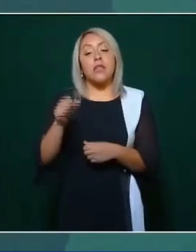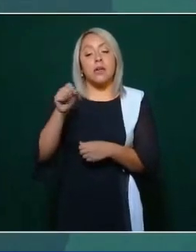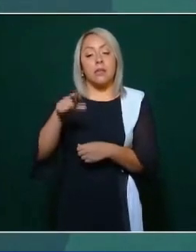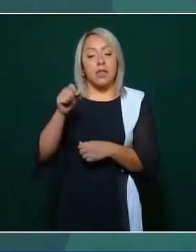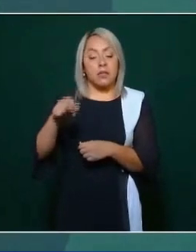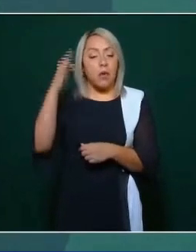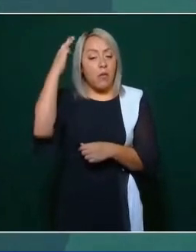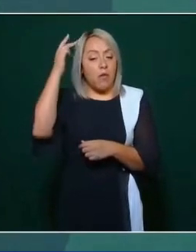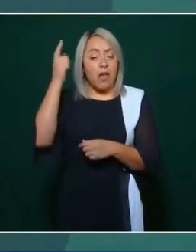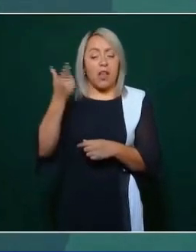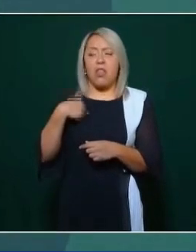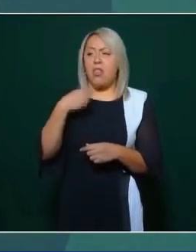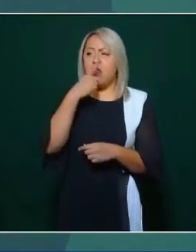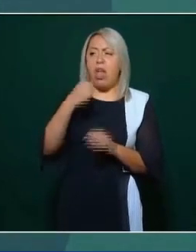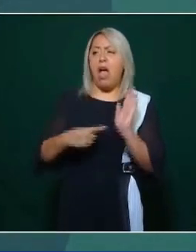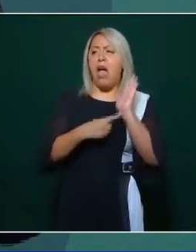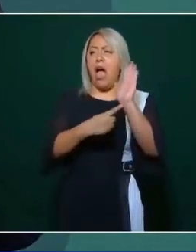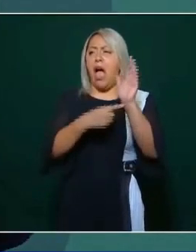de la no reelección